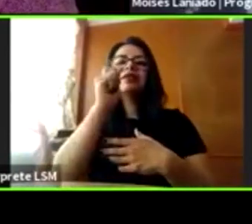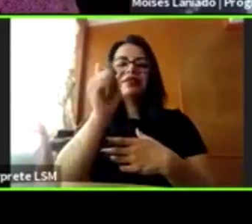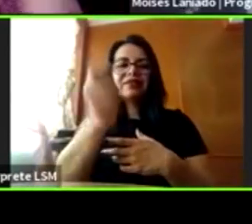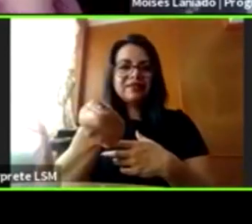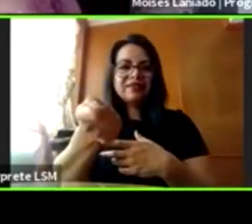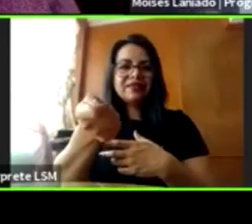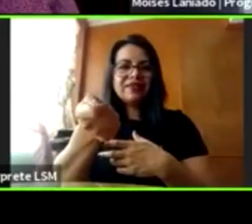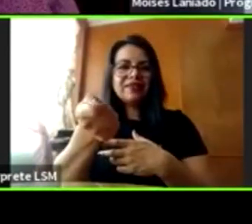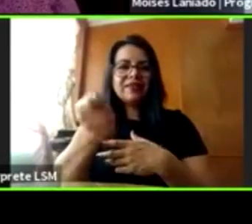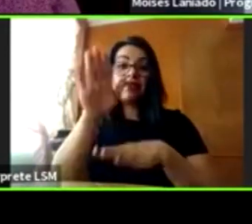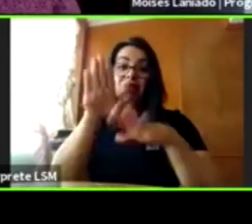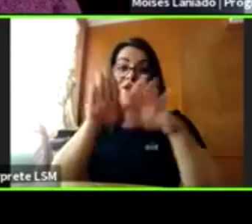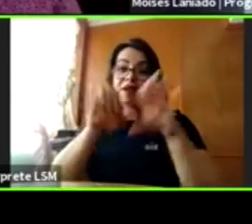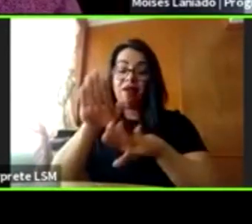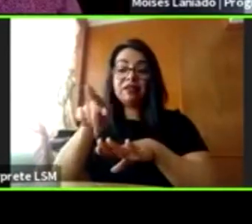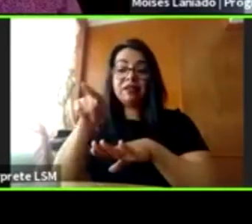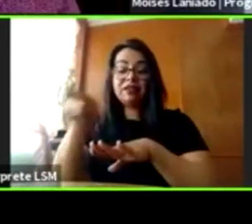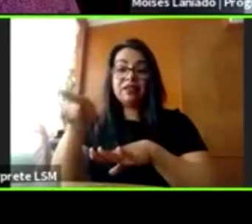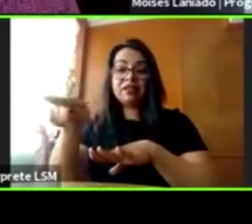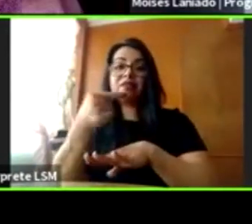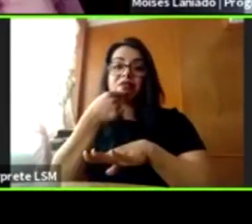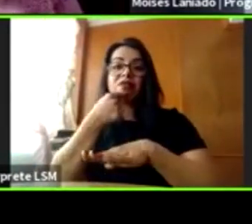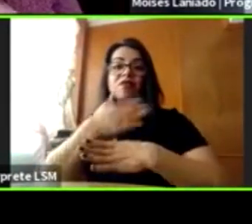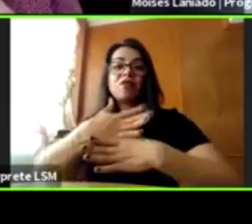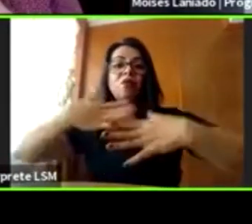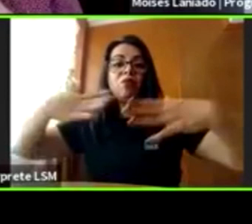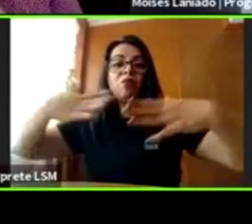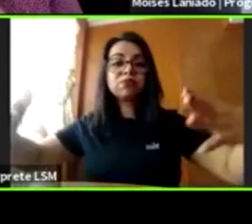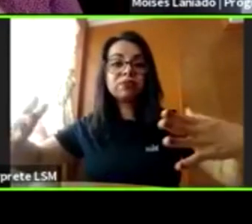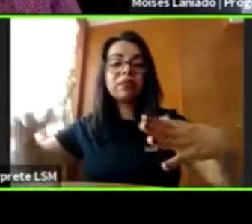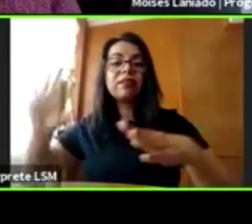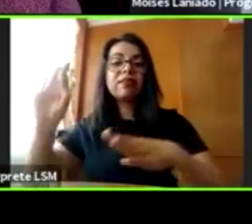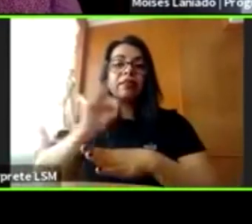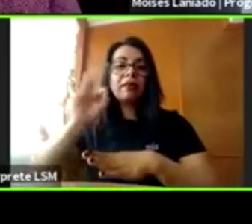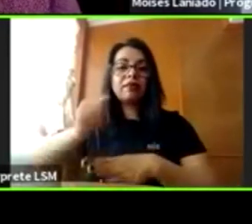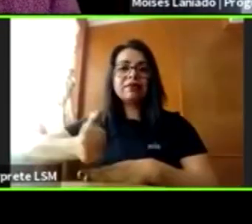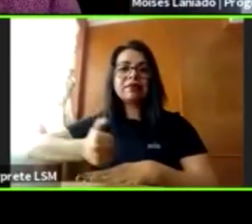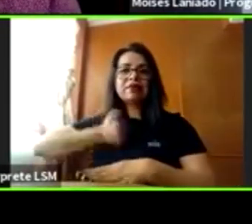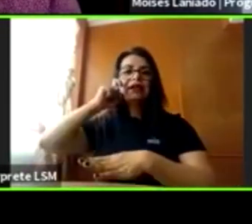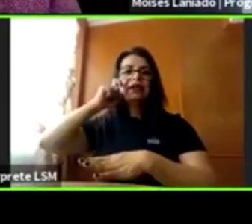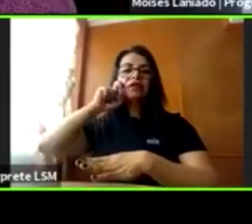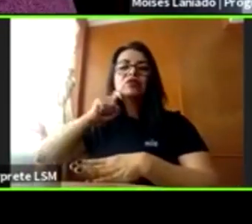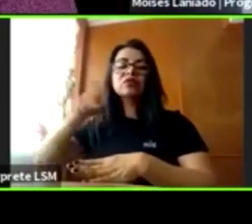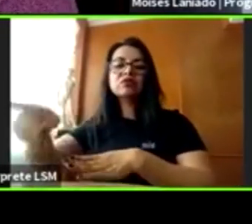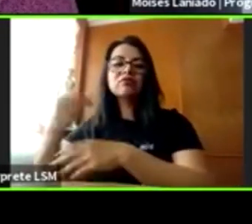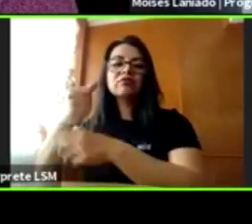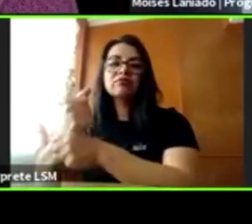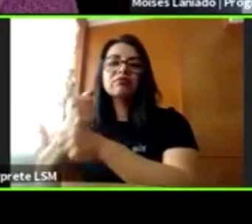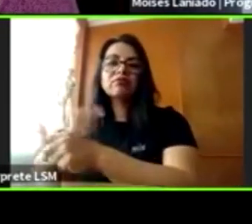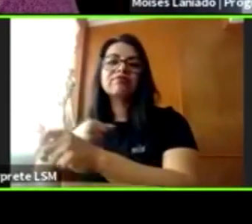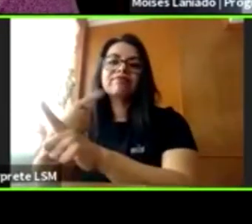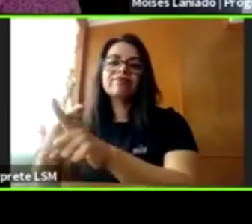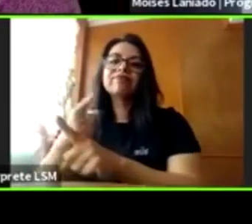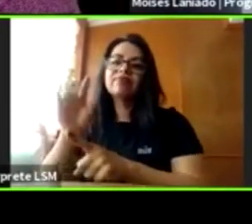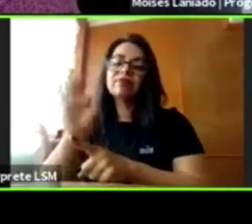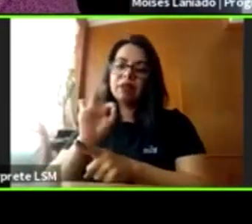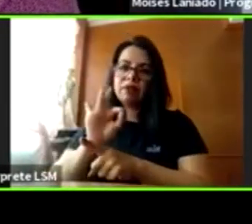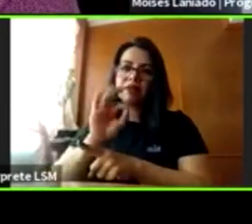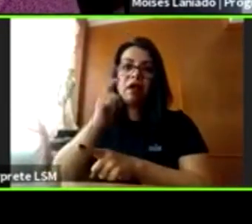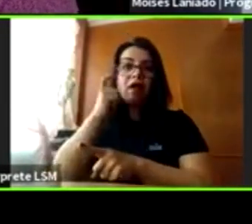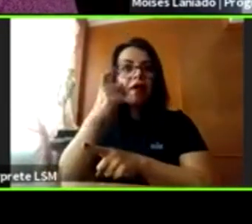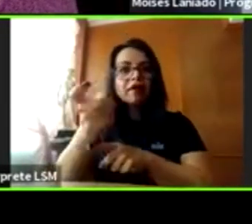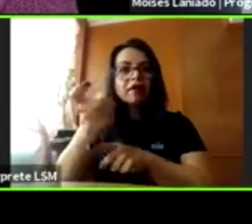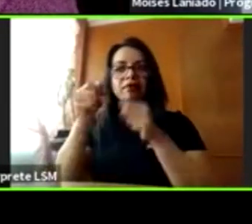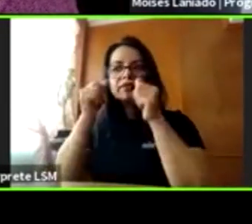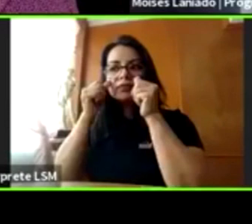abuso y violencia sexual, ¿no? Entonces, eso es un tema importante al que hay que ponerle un ojito. Otros